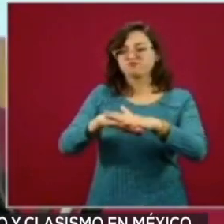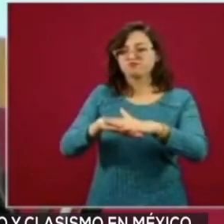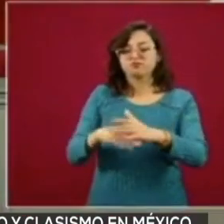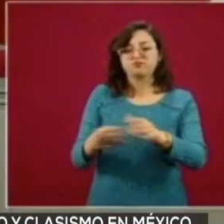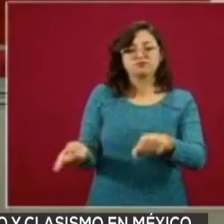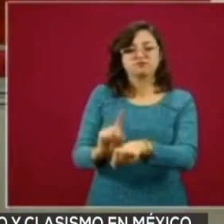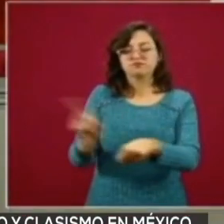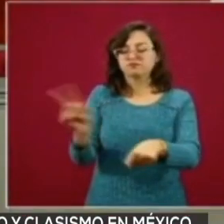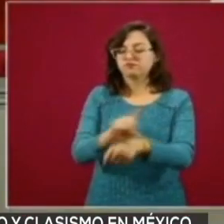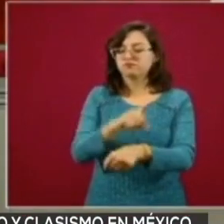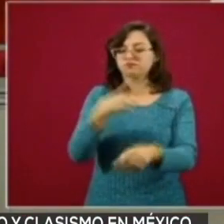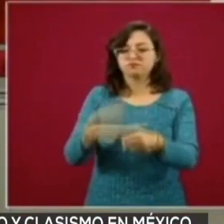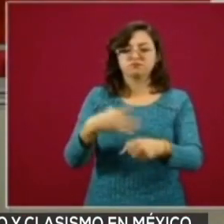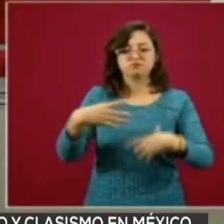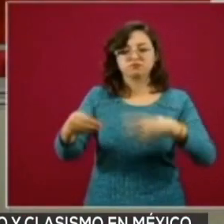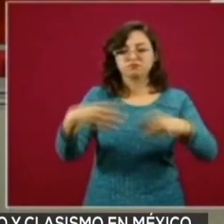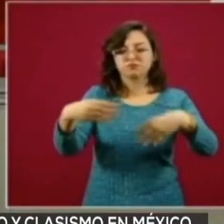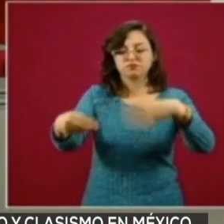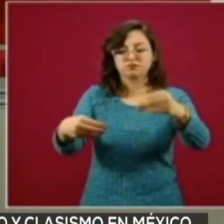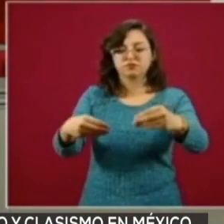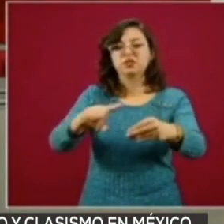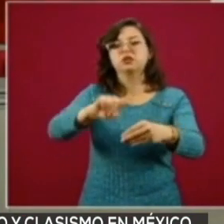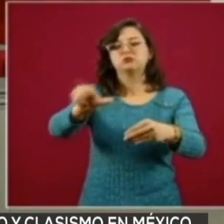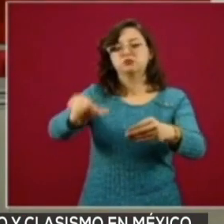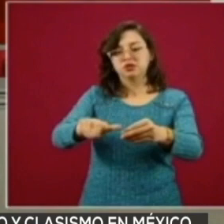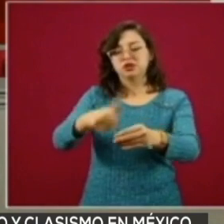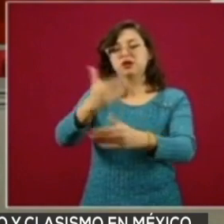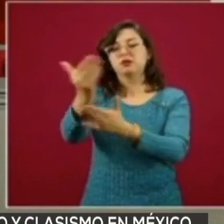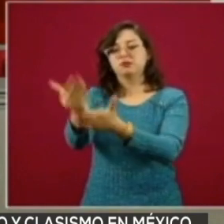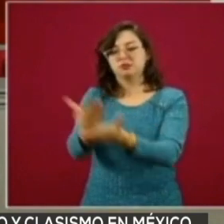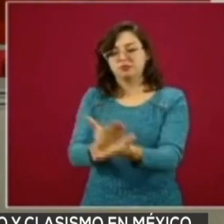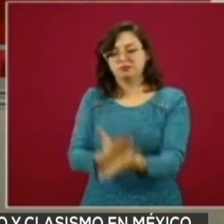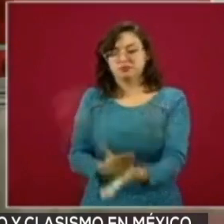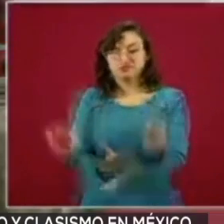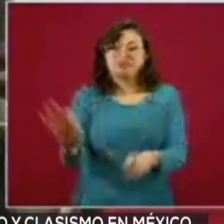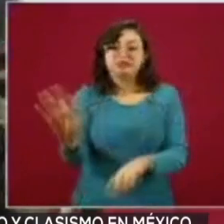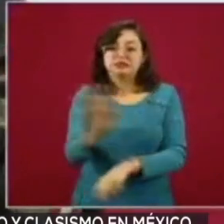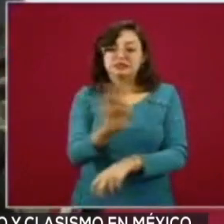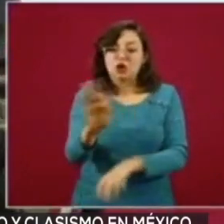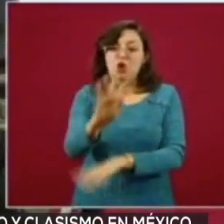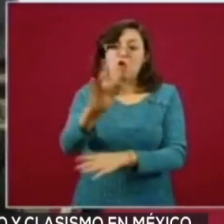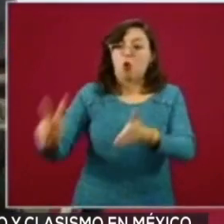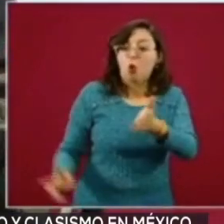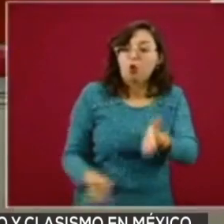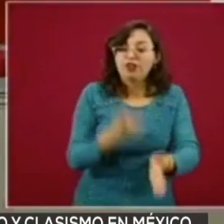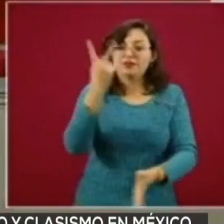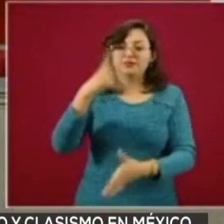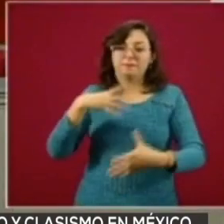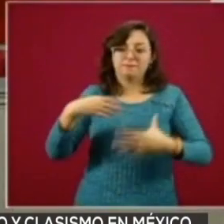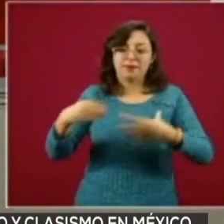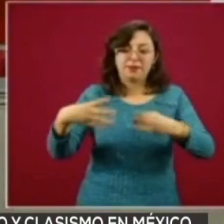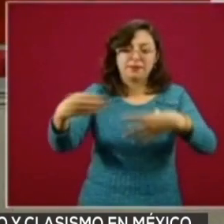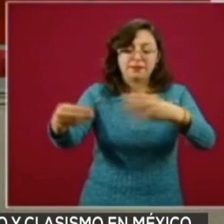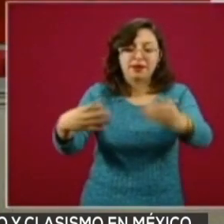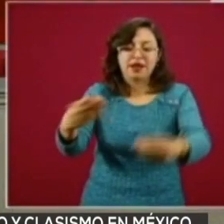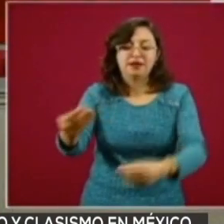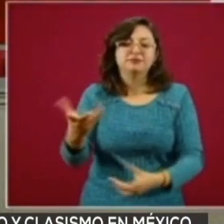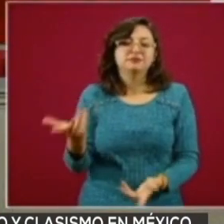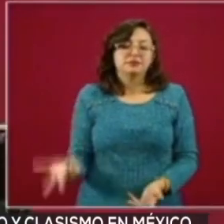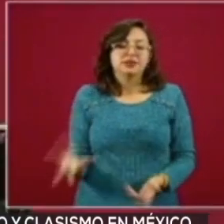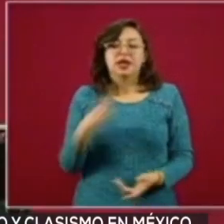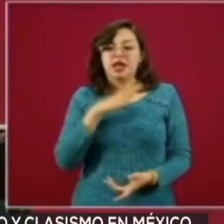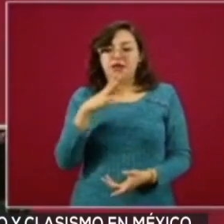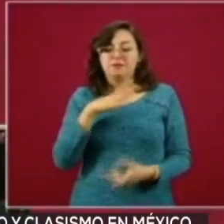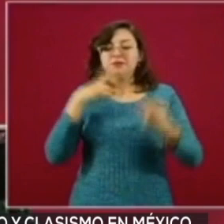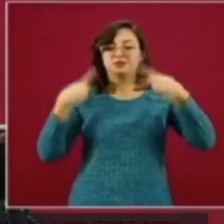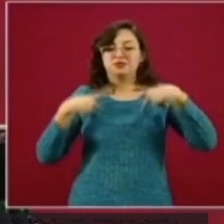carga diaria de casos, y luego un descenso hasta llegar a octubre. Rebrotes. Por ahí hay gente justamente en